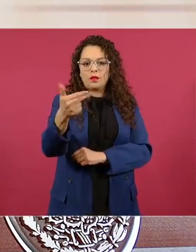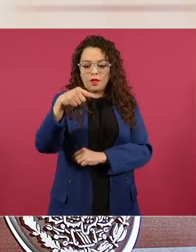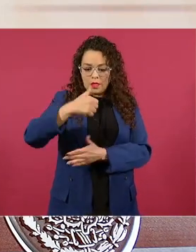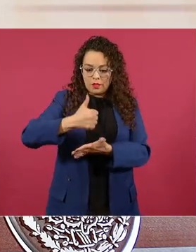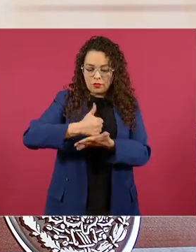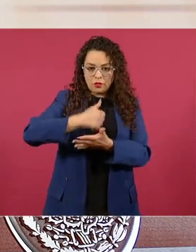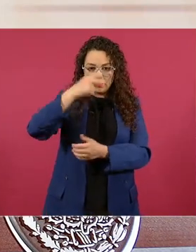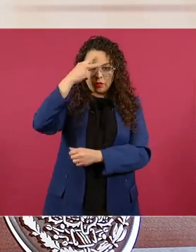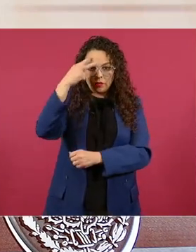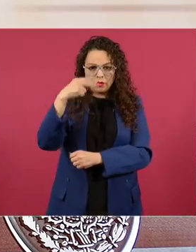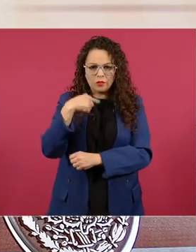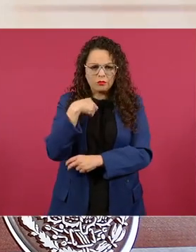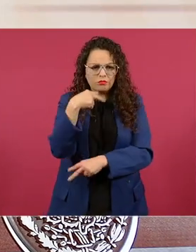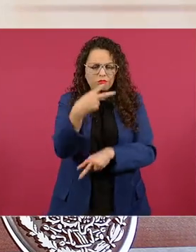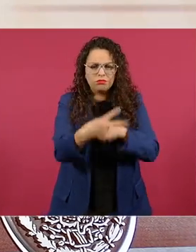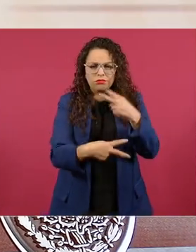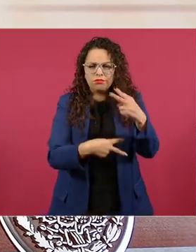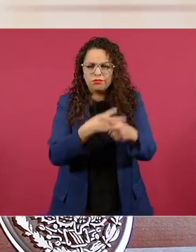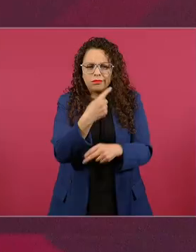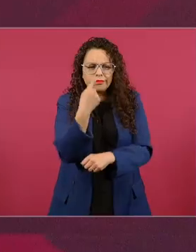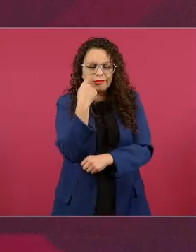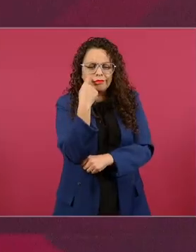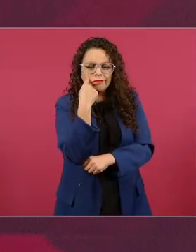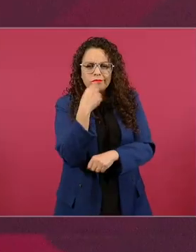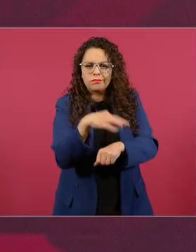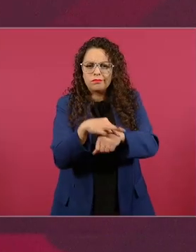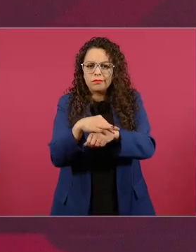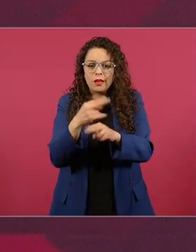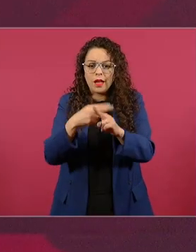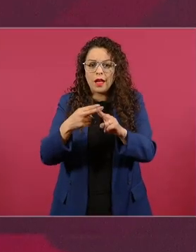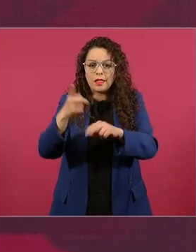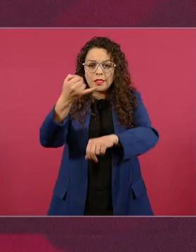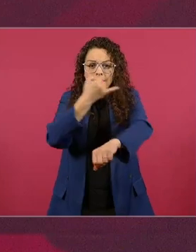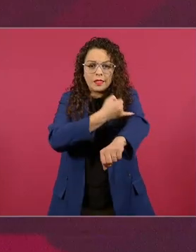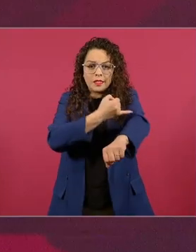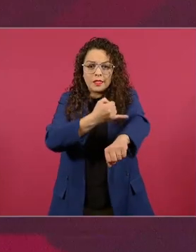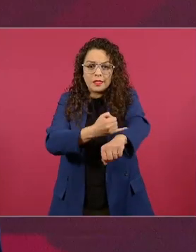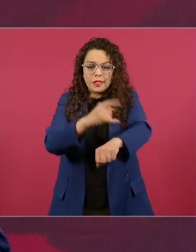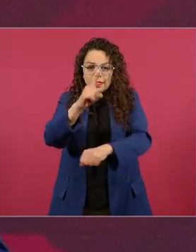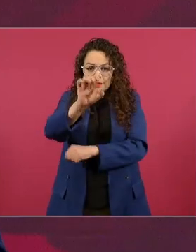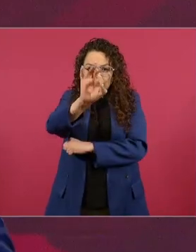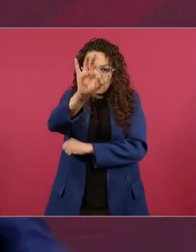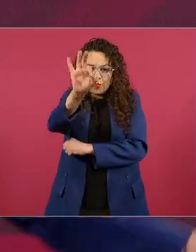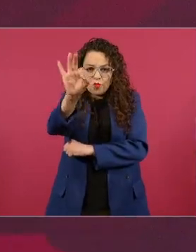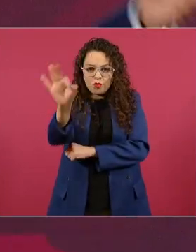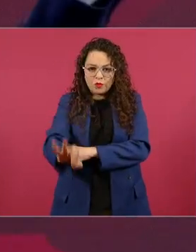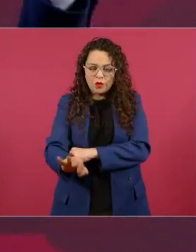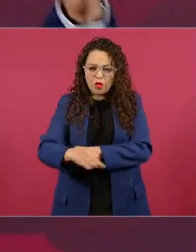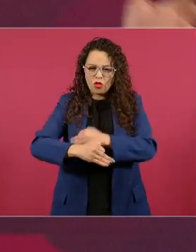y todo todo todo todo Iztapalapa a pesar